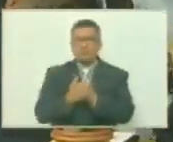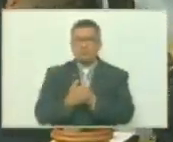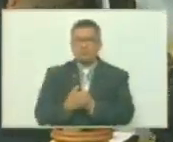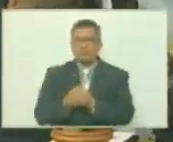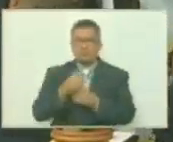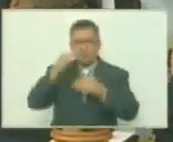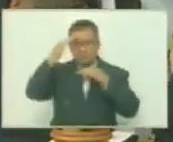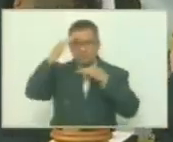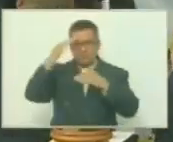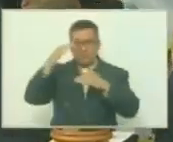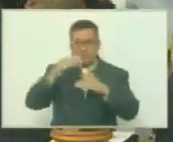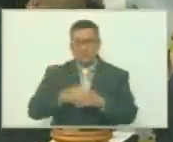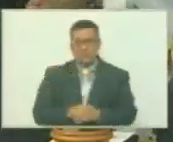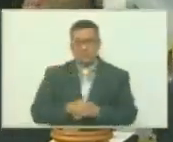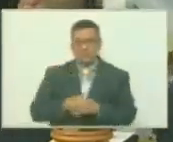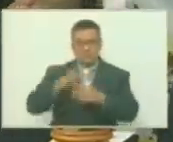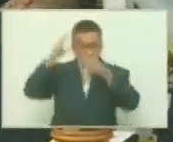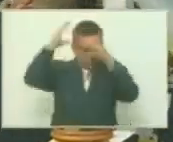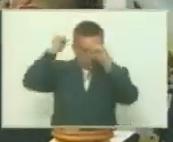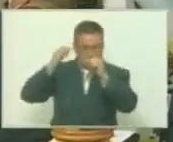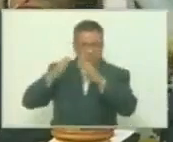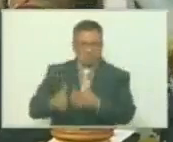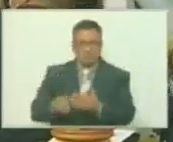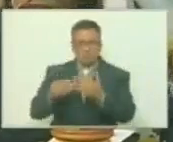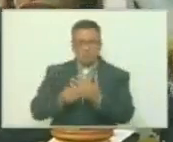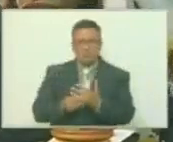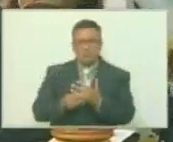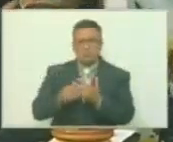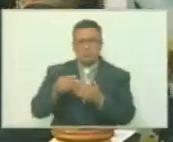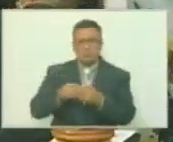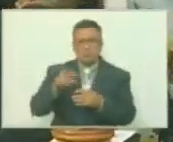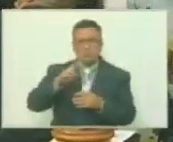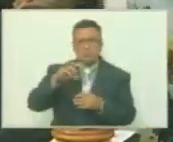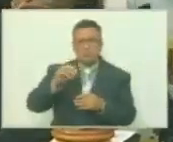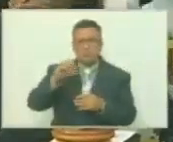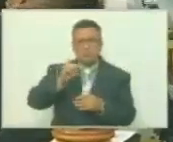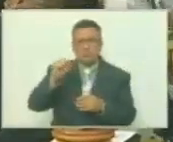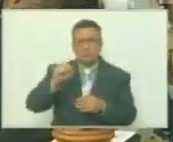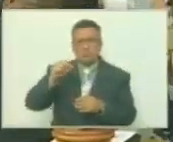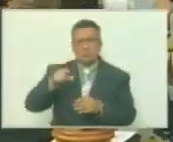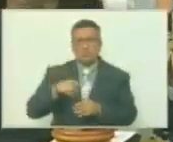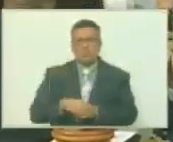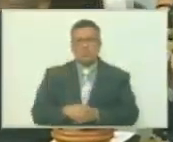saludando al embajador y a su esposa Rosa Teresa